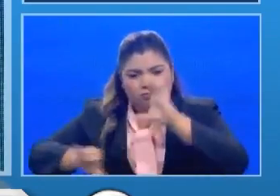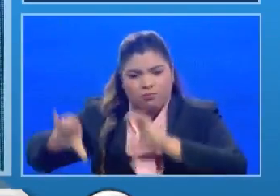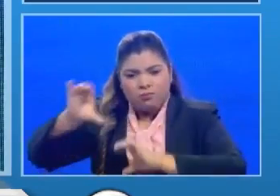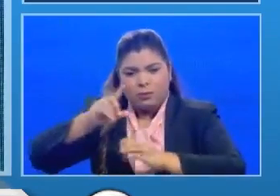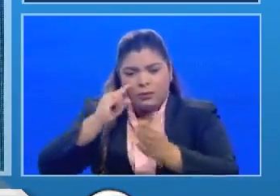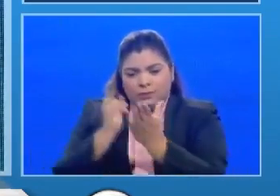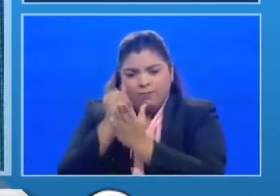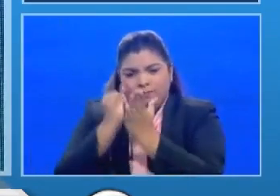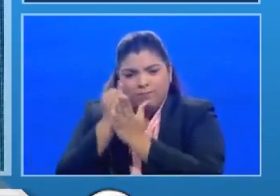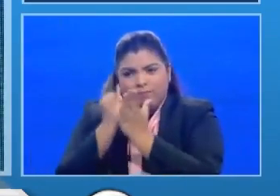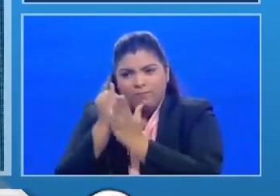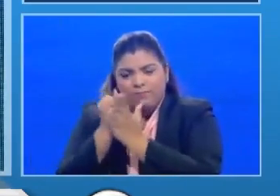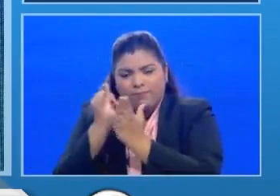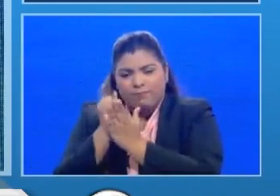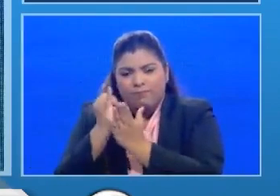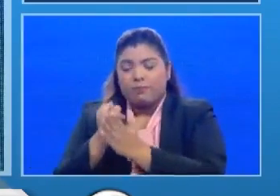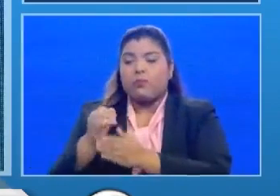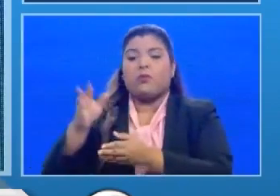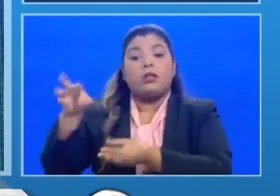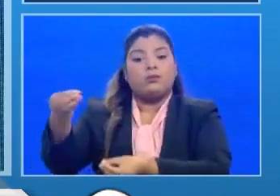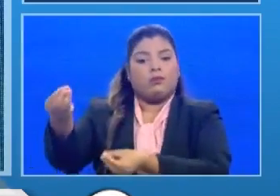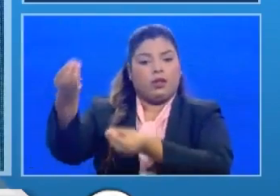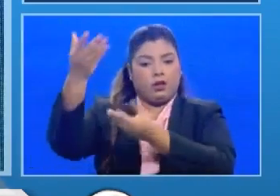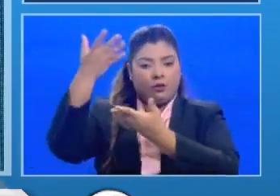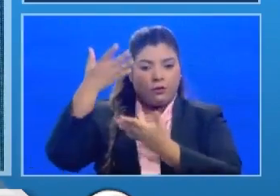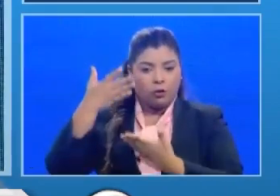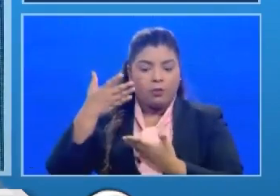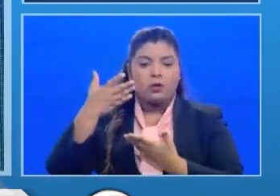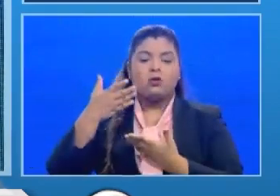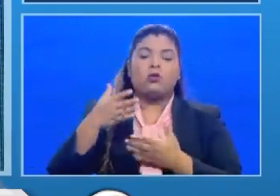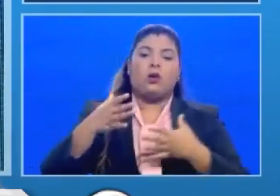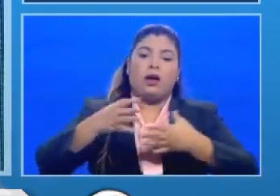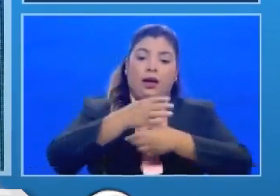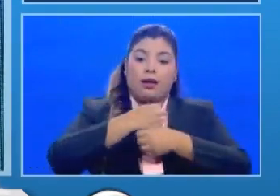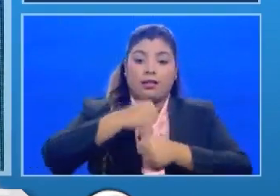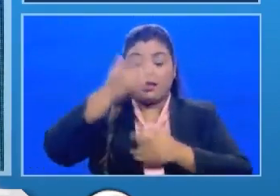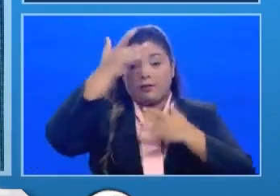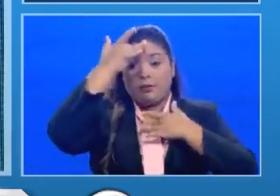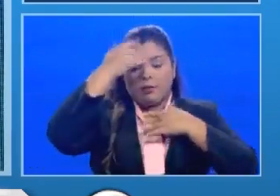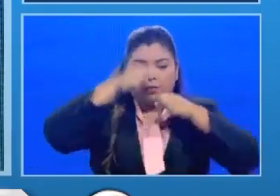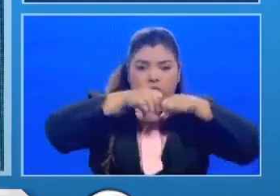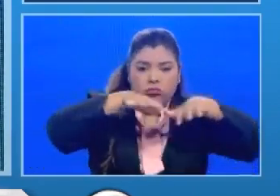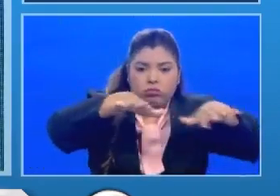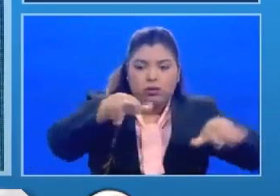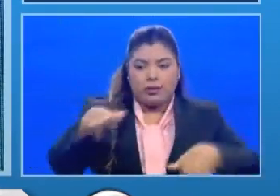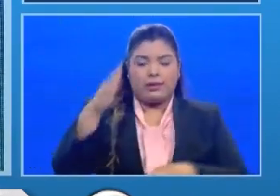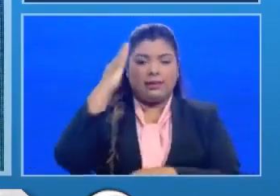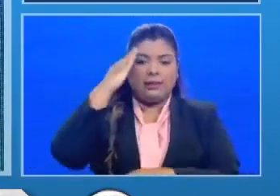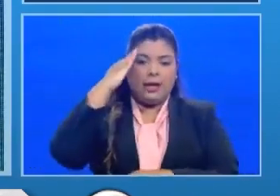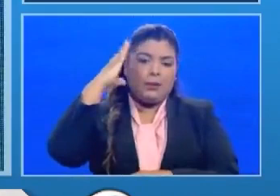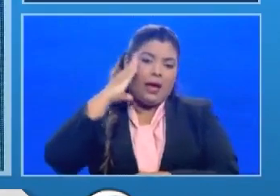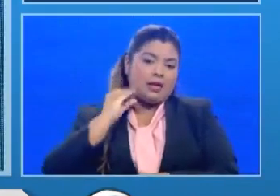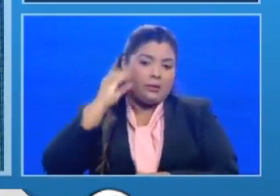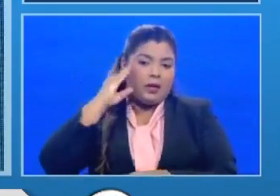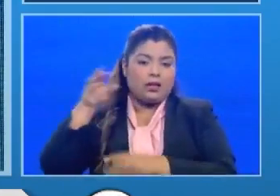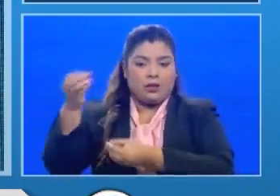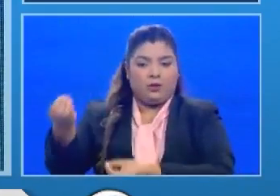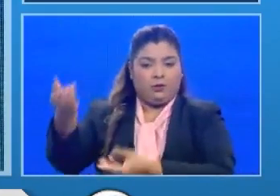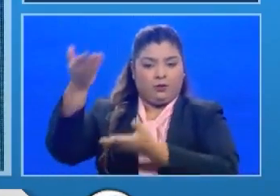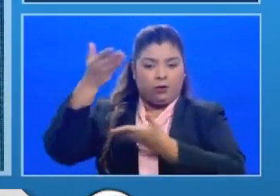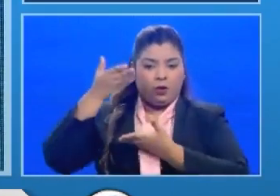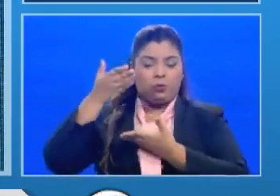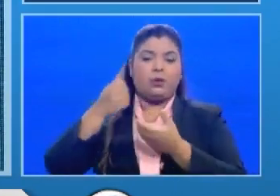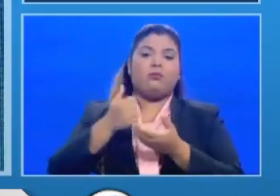decisiones en conducir una pandemia, podemos presentarle hoy indicadores de salud